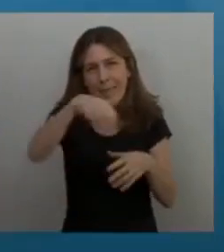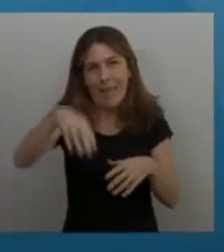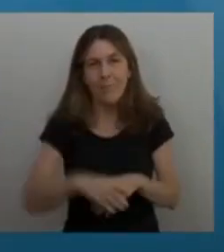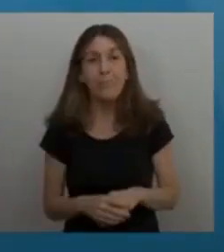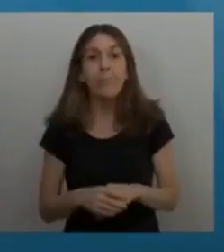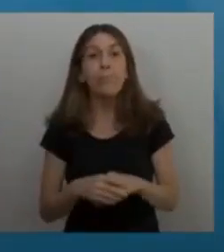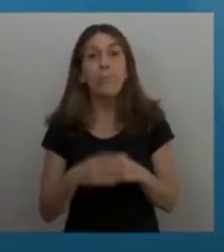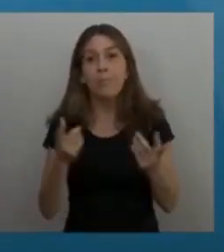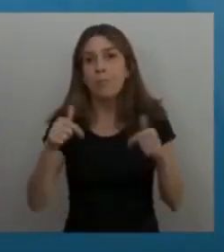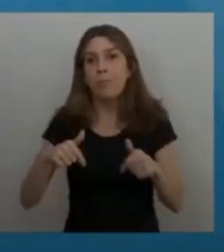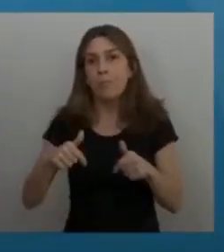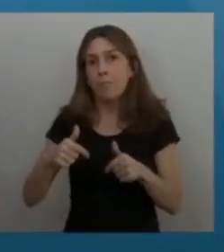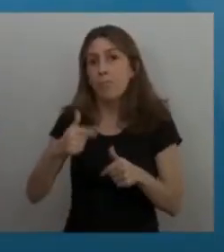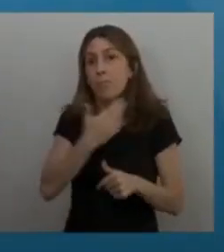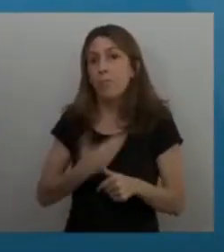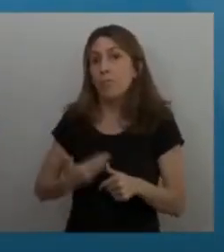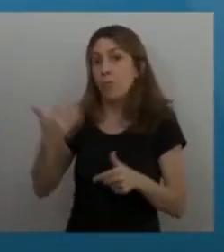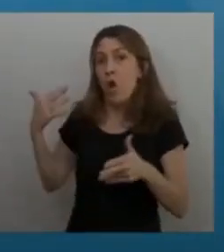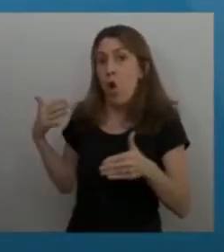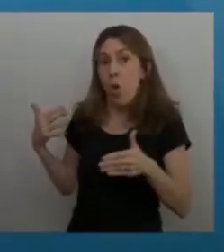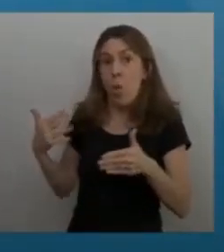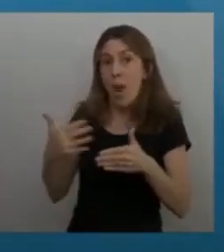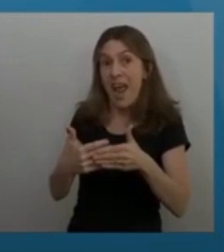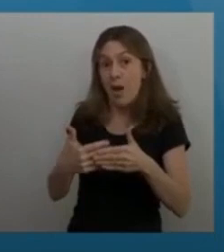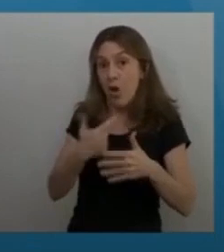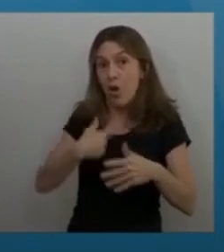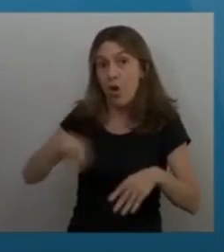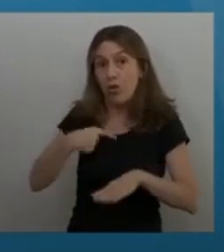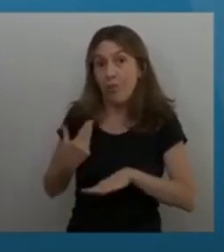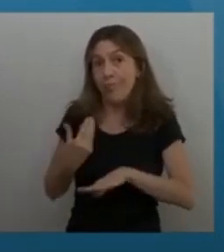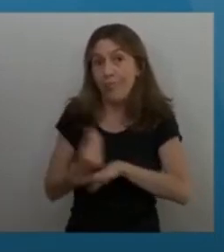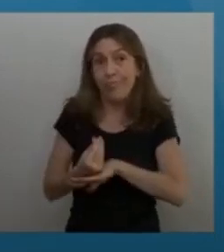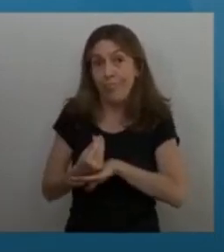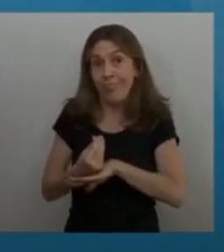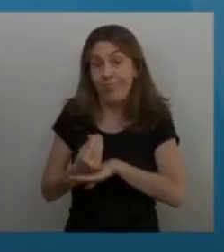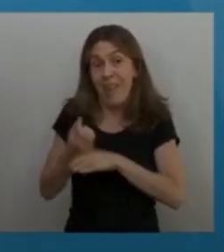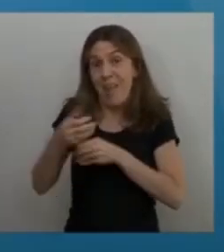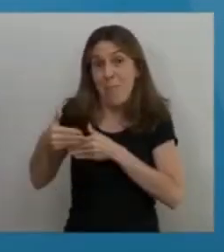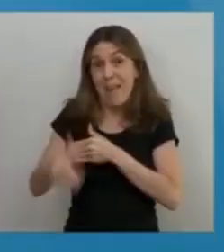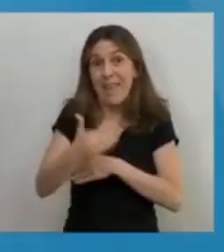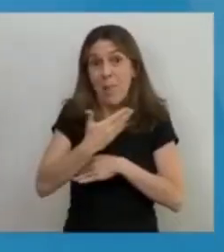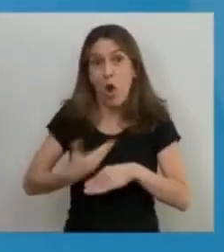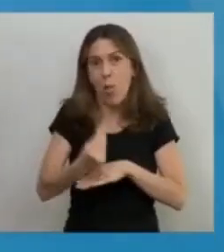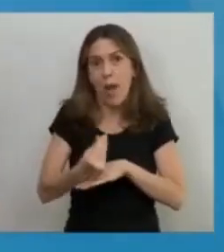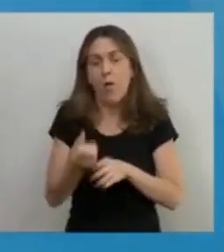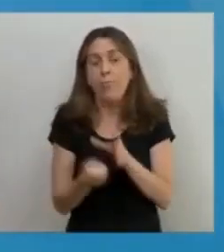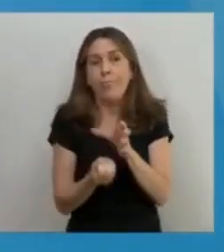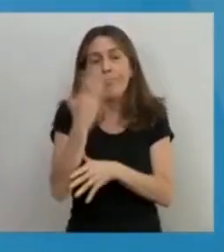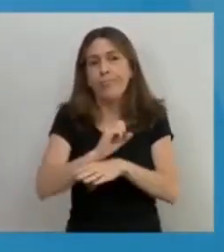Nuestro tiempo de gobierno está definitivamente designado por la pandemia. Definitivamente.